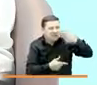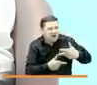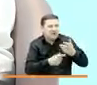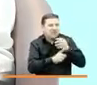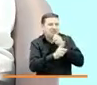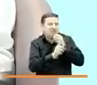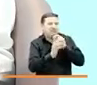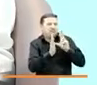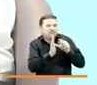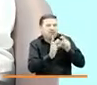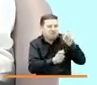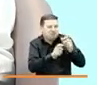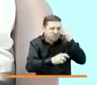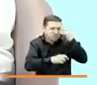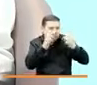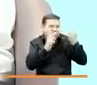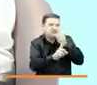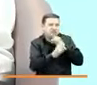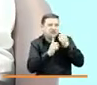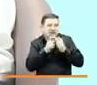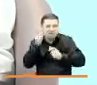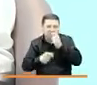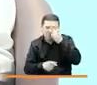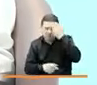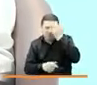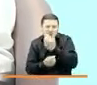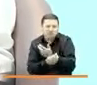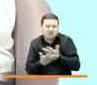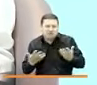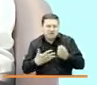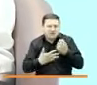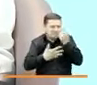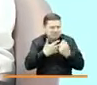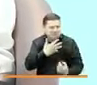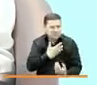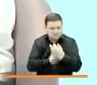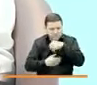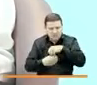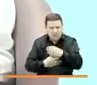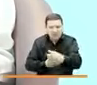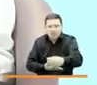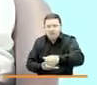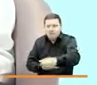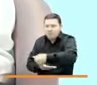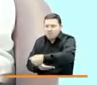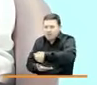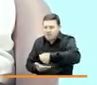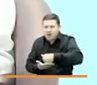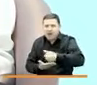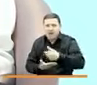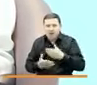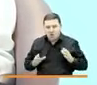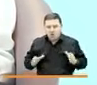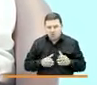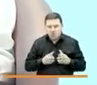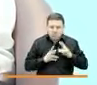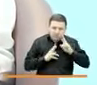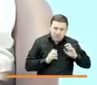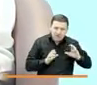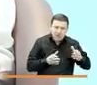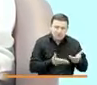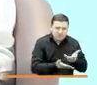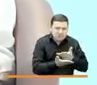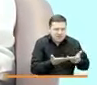sociólogos, trabajadores sociales, etc., que pueden hacer aportes desde el campo interdisciplinar para